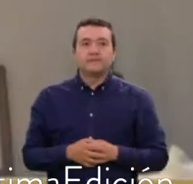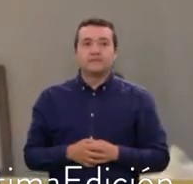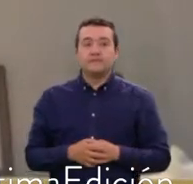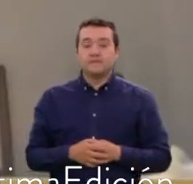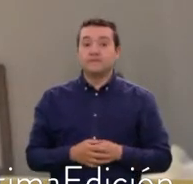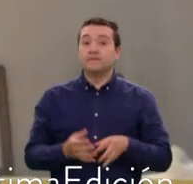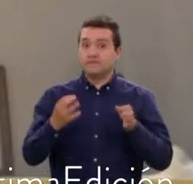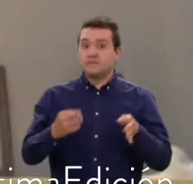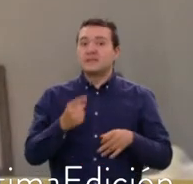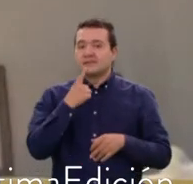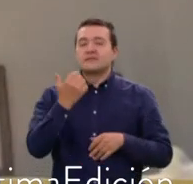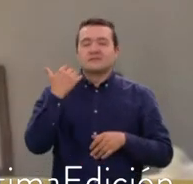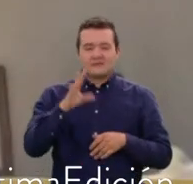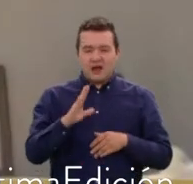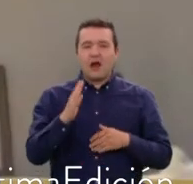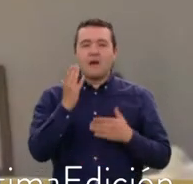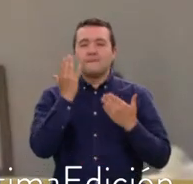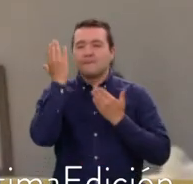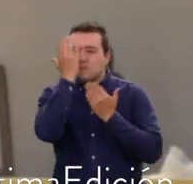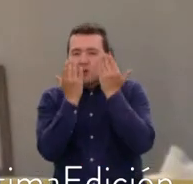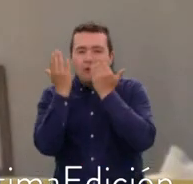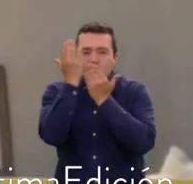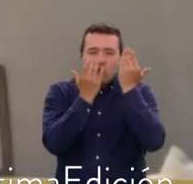más de 100 pruebas testimoniales,